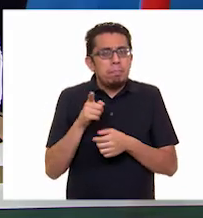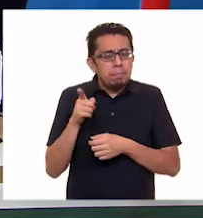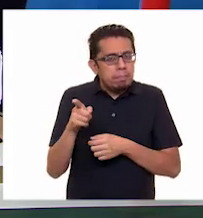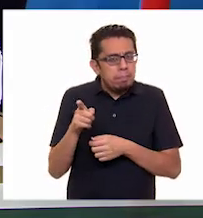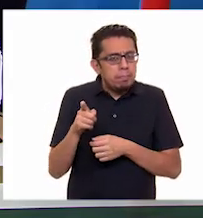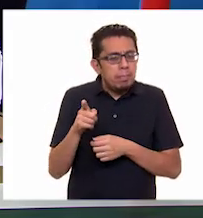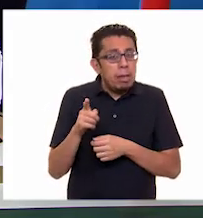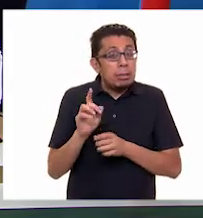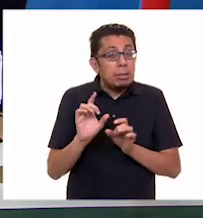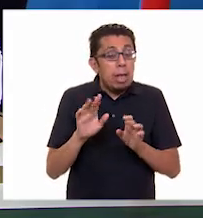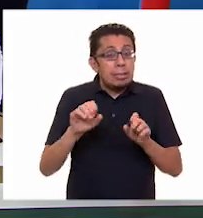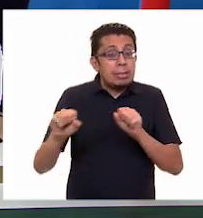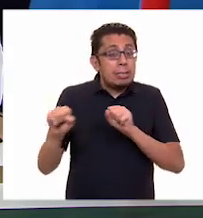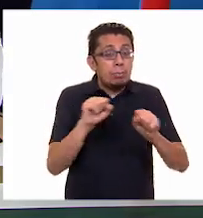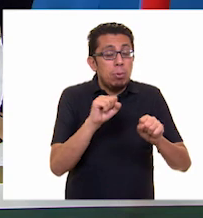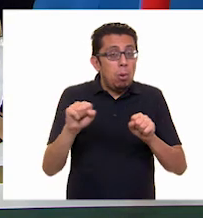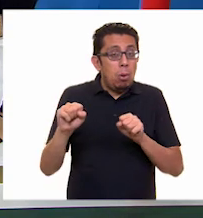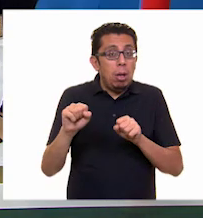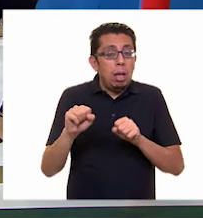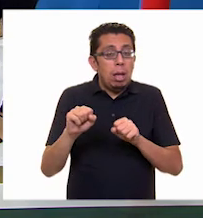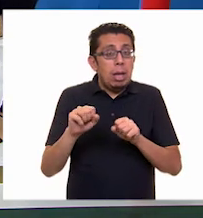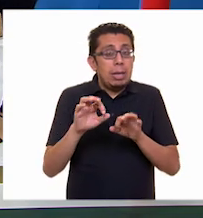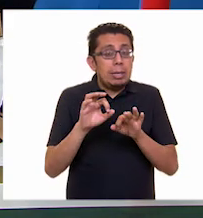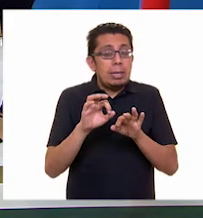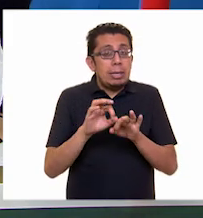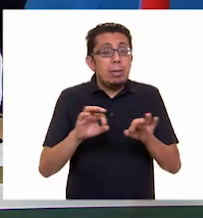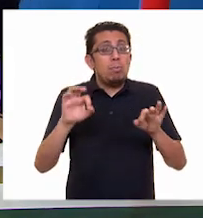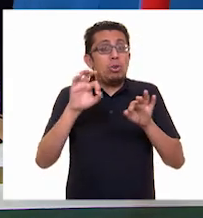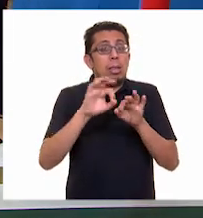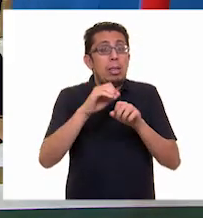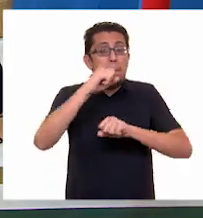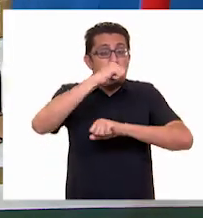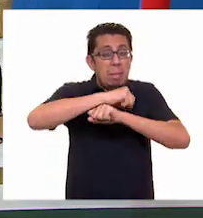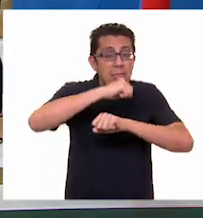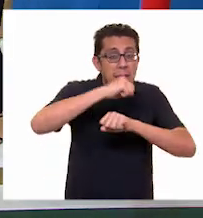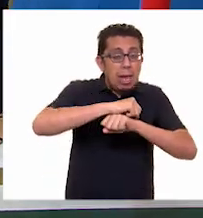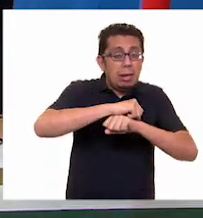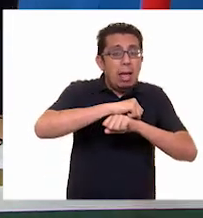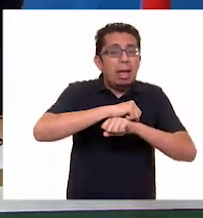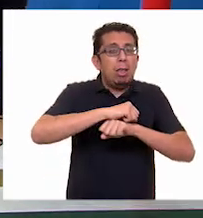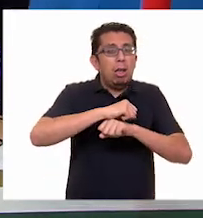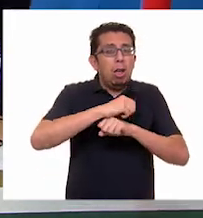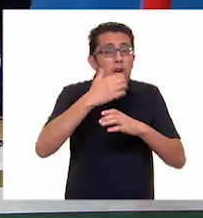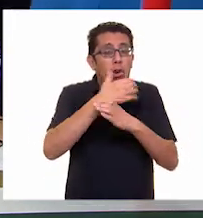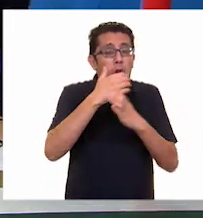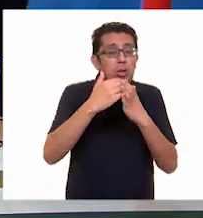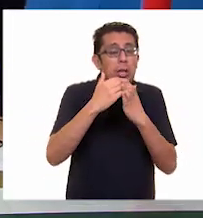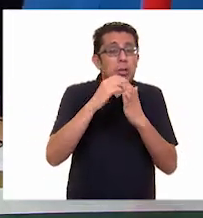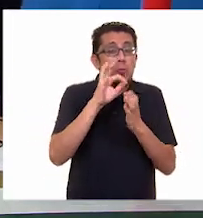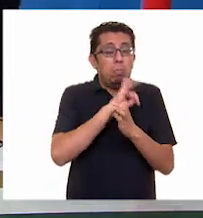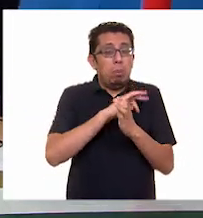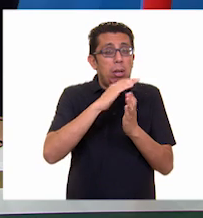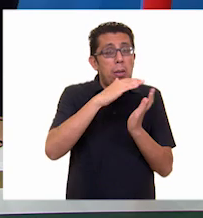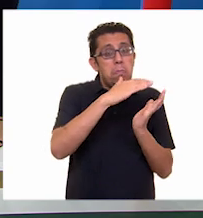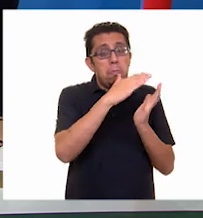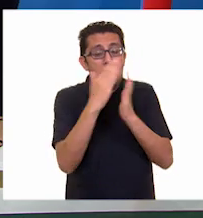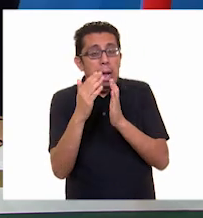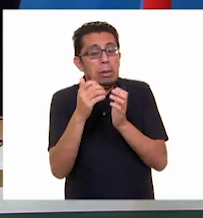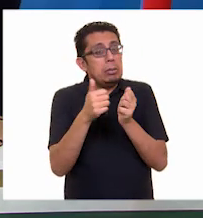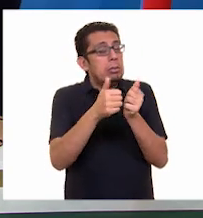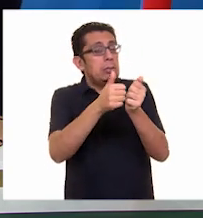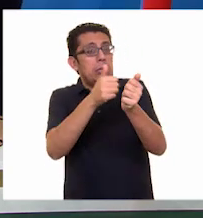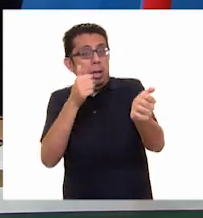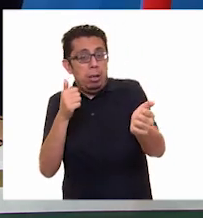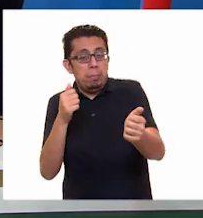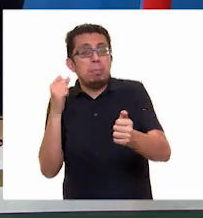importante alejarnos de las ventanas y objetos que puedan caer, conservar la calma y ubicarnos en una zona de seguridad, así como